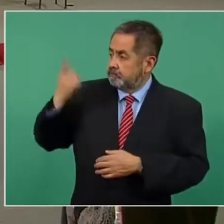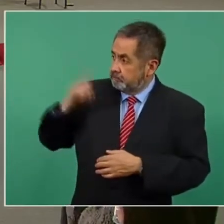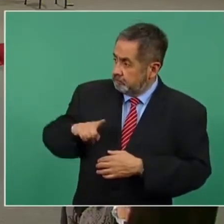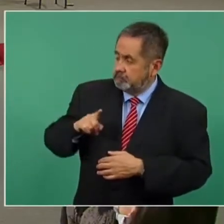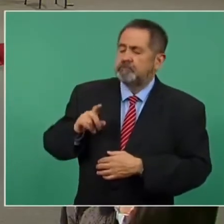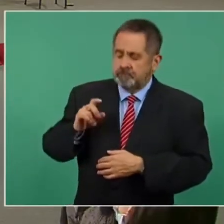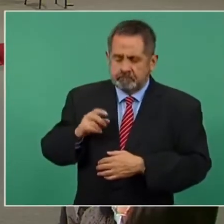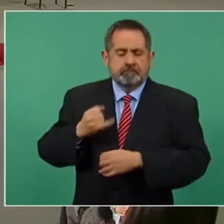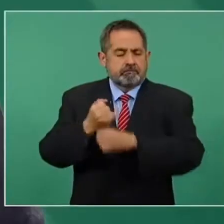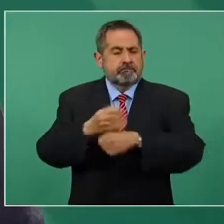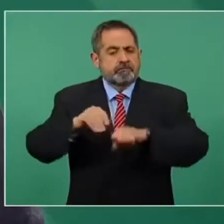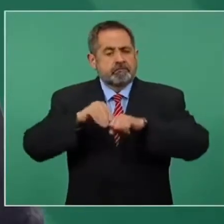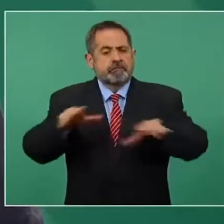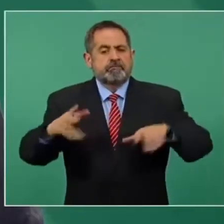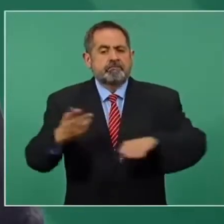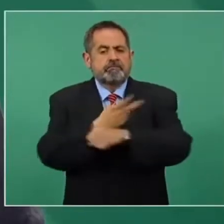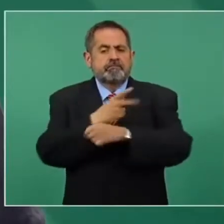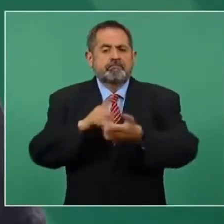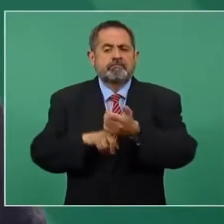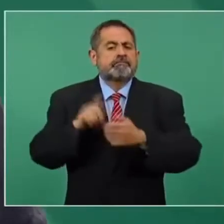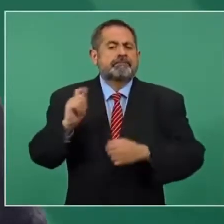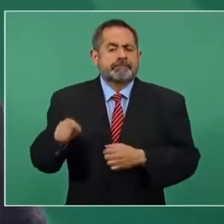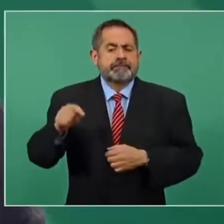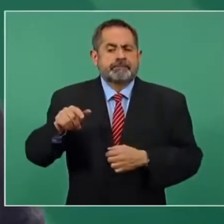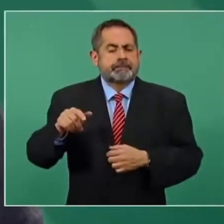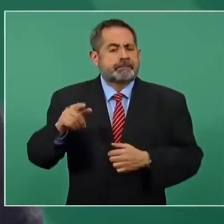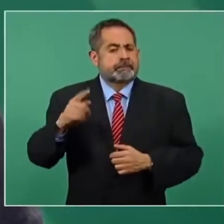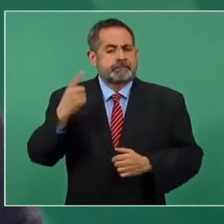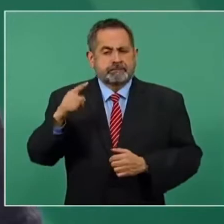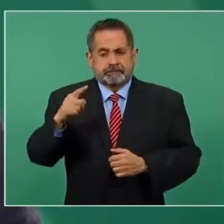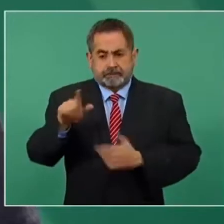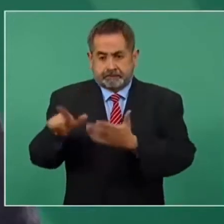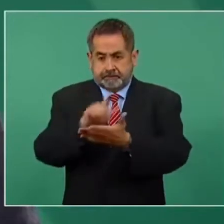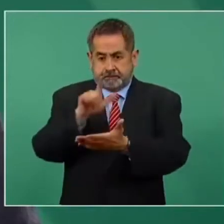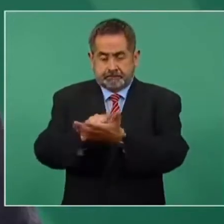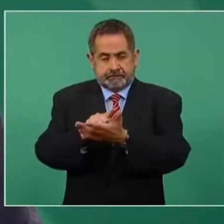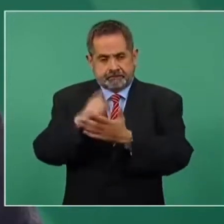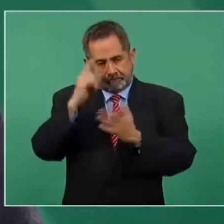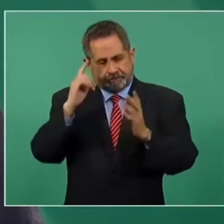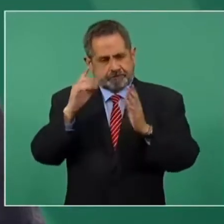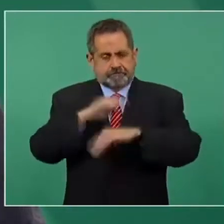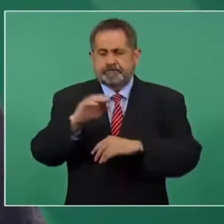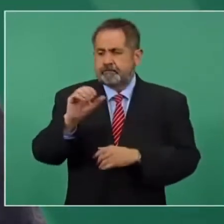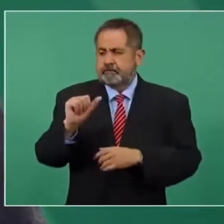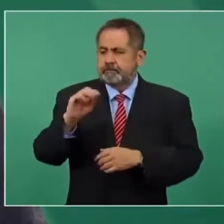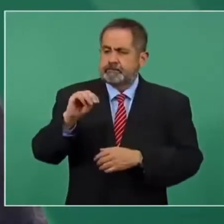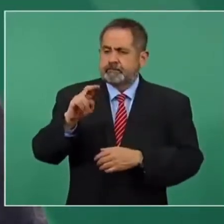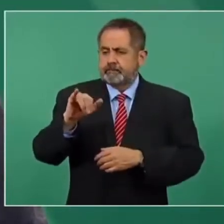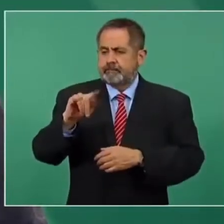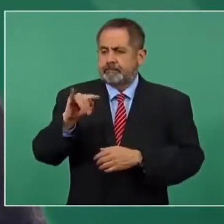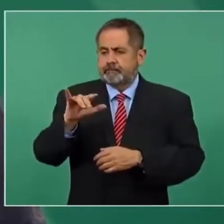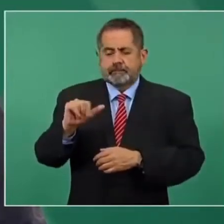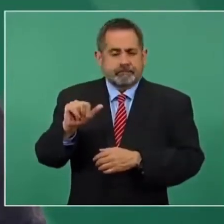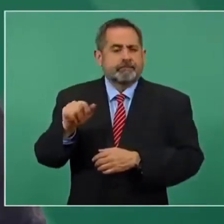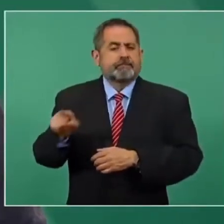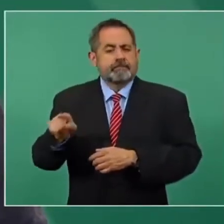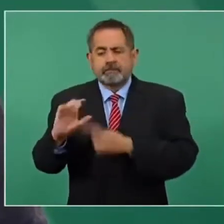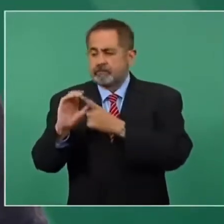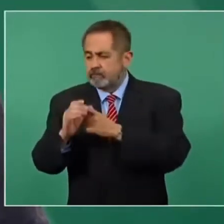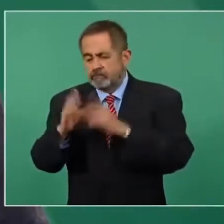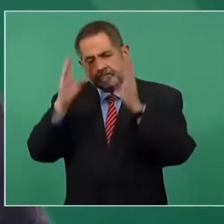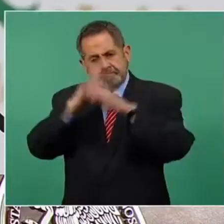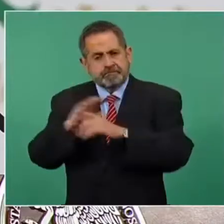informar sobre el estado que guarda en la implementación de la Ley de Amnistía y los trabajos de la Comisión de Amnistía,